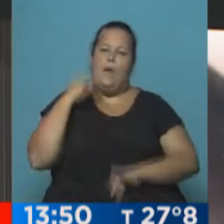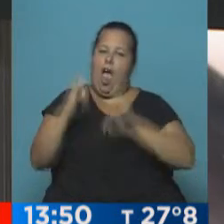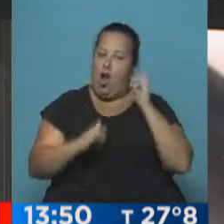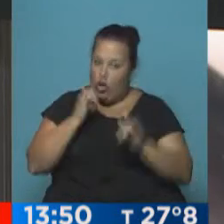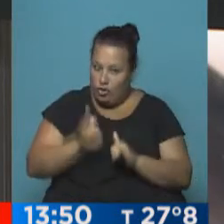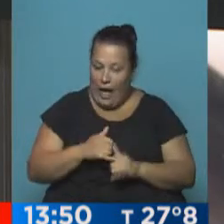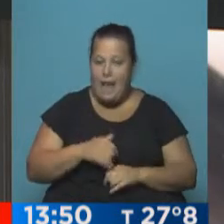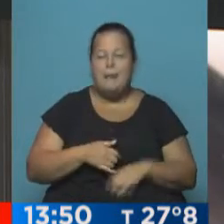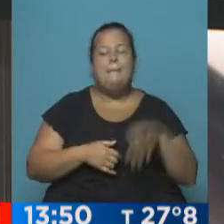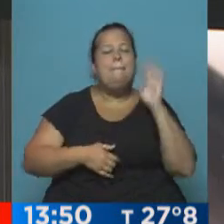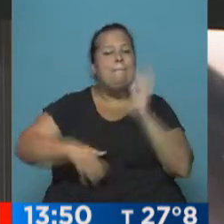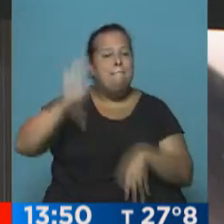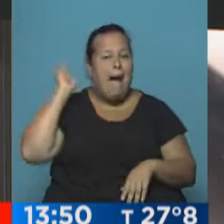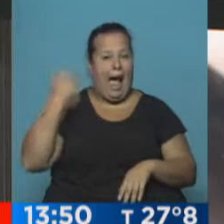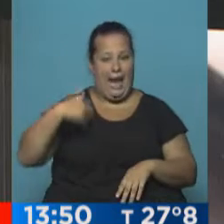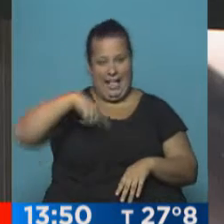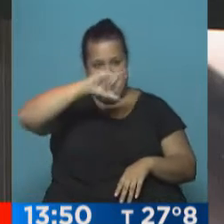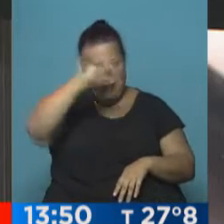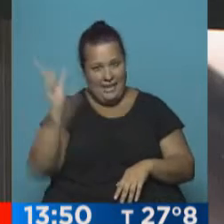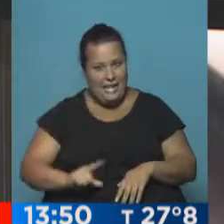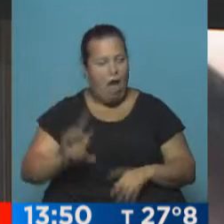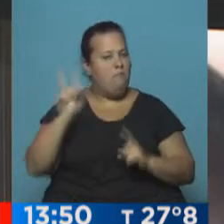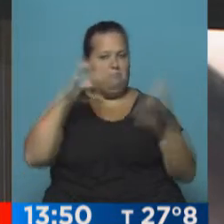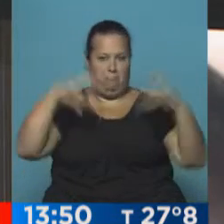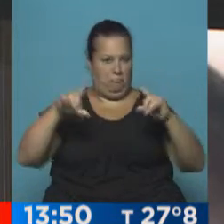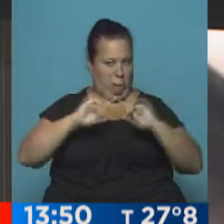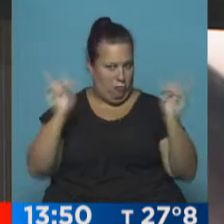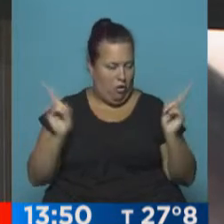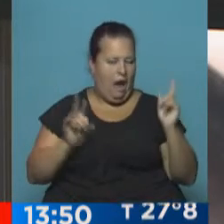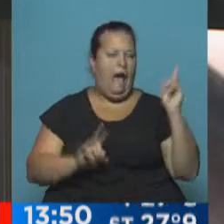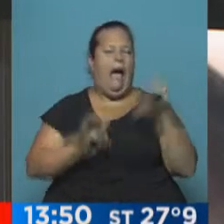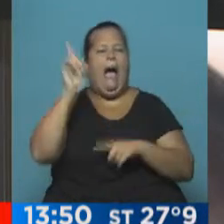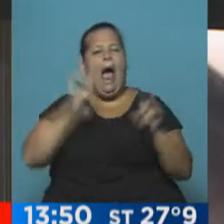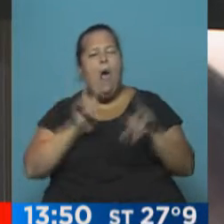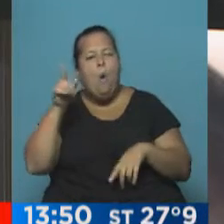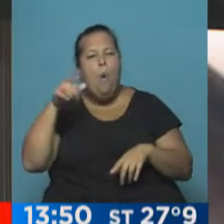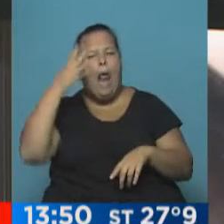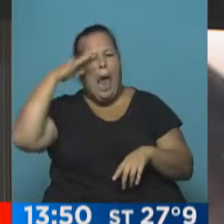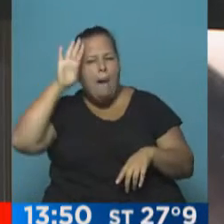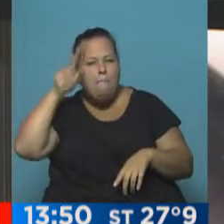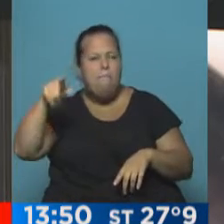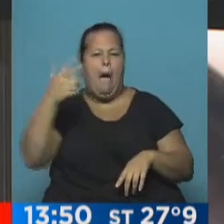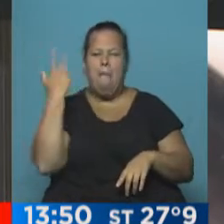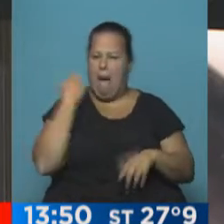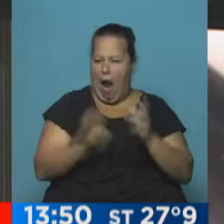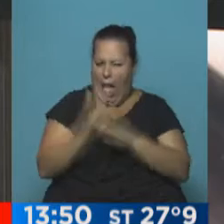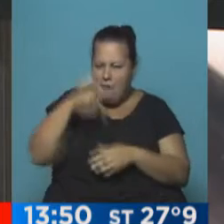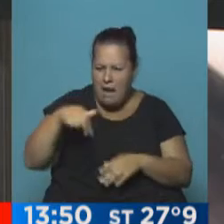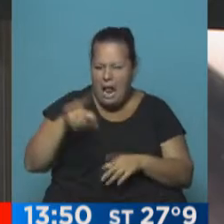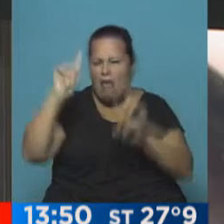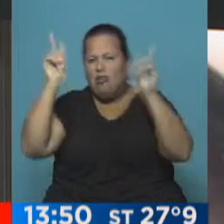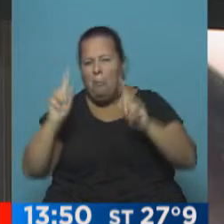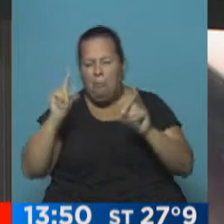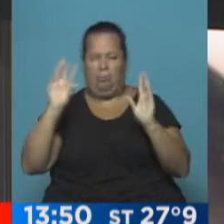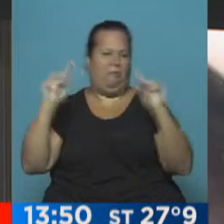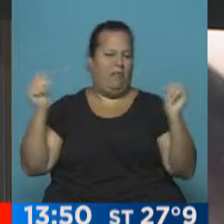contar que en la mayor parte del país en realidad no está lloviendo. Hubo algo ahí en la Pampa durante la mañana, una tormentita.